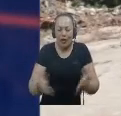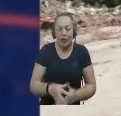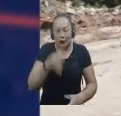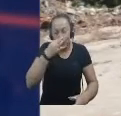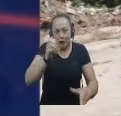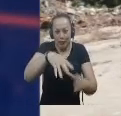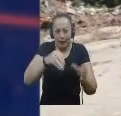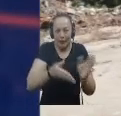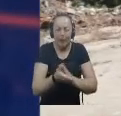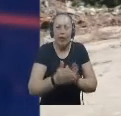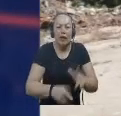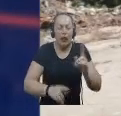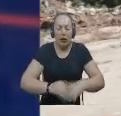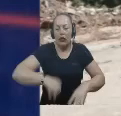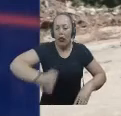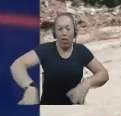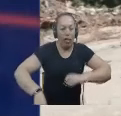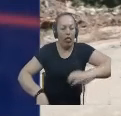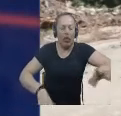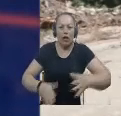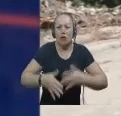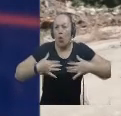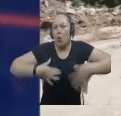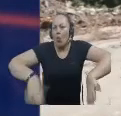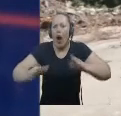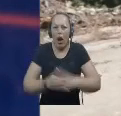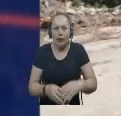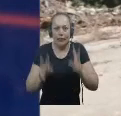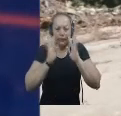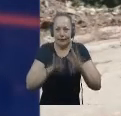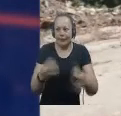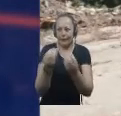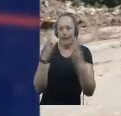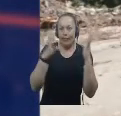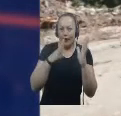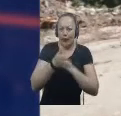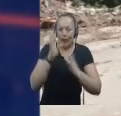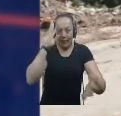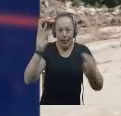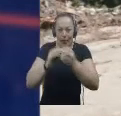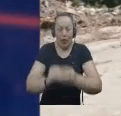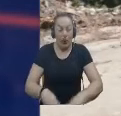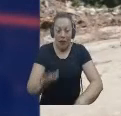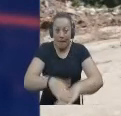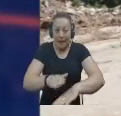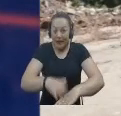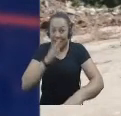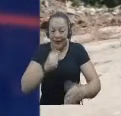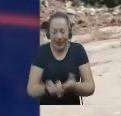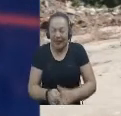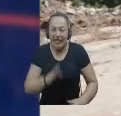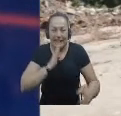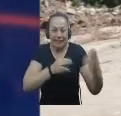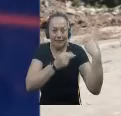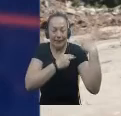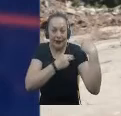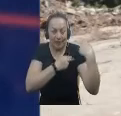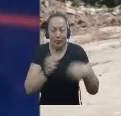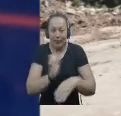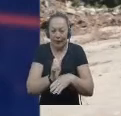Arrojar residuos sólidos y escombros En sitios de uso público No acordados ni autorizados por autoridad competente